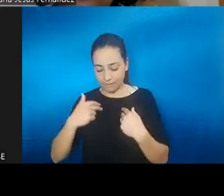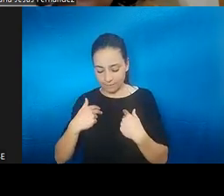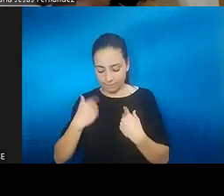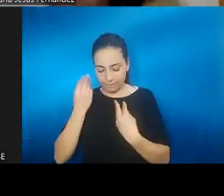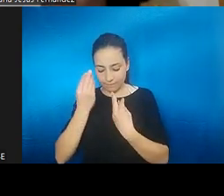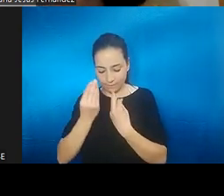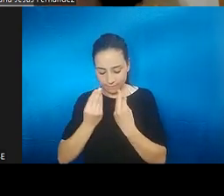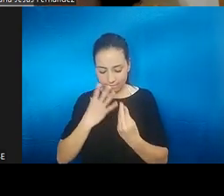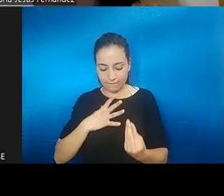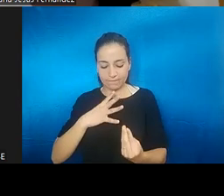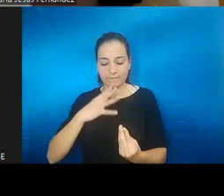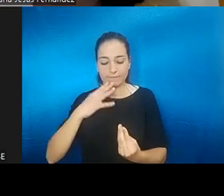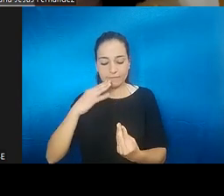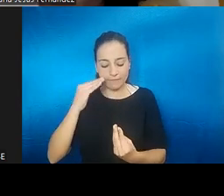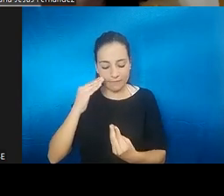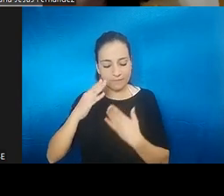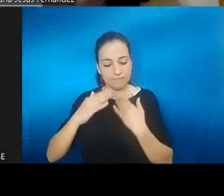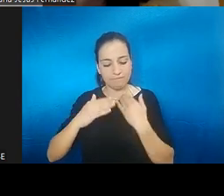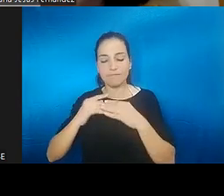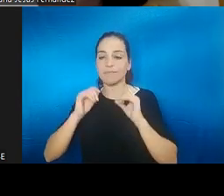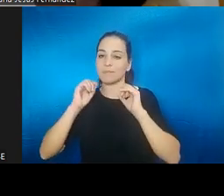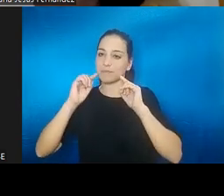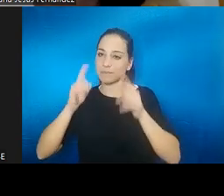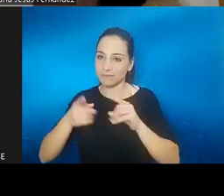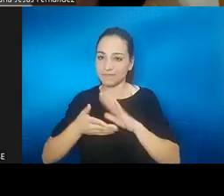surgir luego lo movilizador, como no empezar la casa por el tejado.